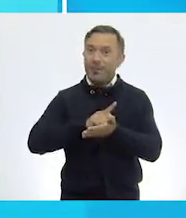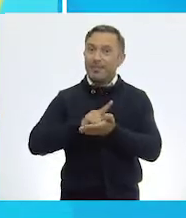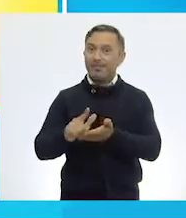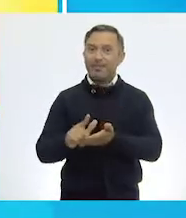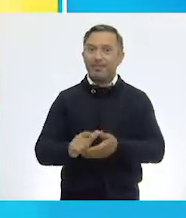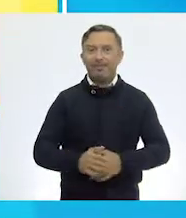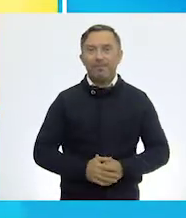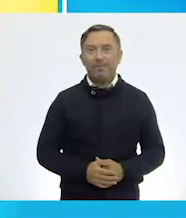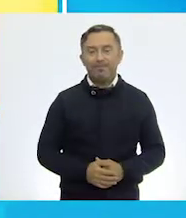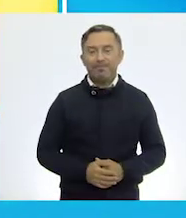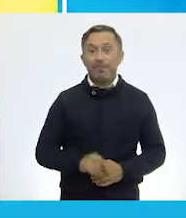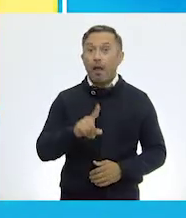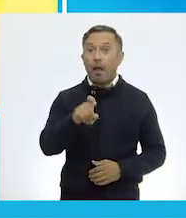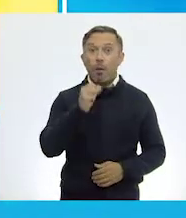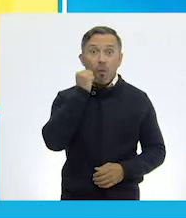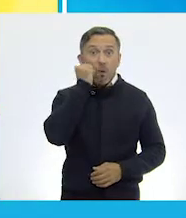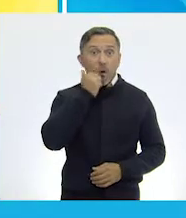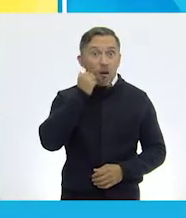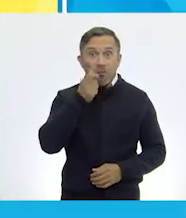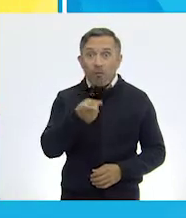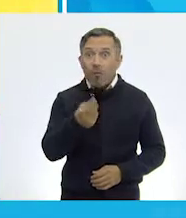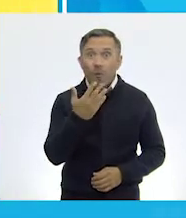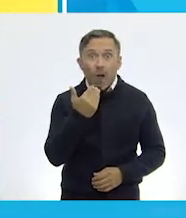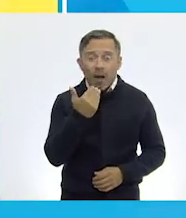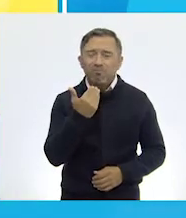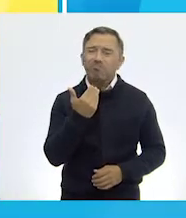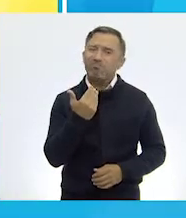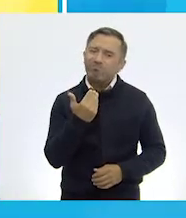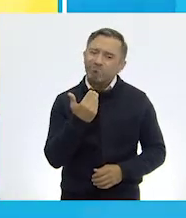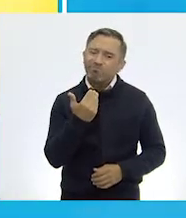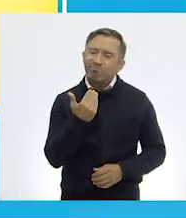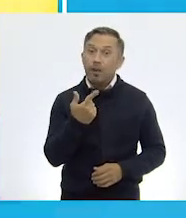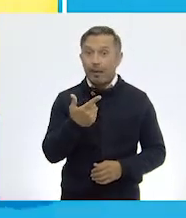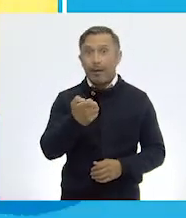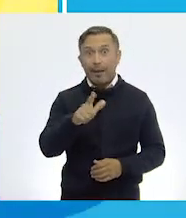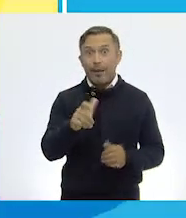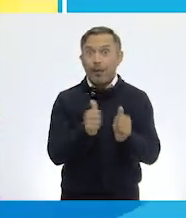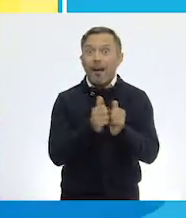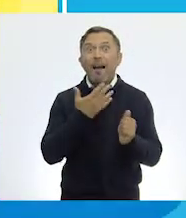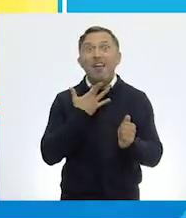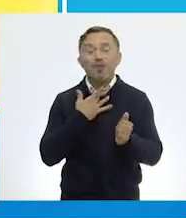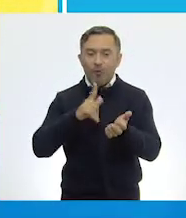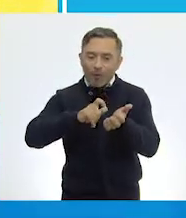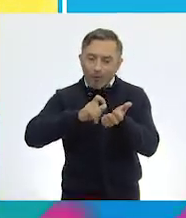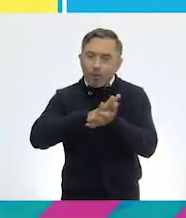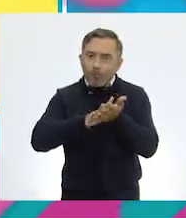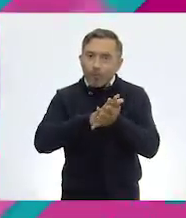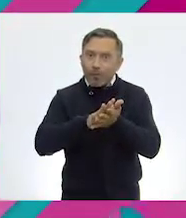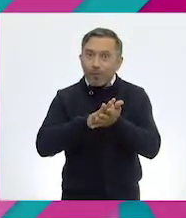Si no tienes agua y jabón, usa desinfectantes a base de alcohol. ¡Cuídate!